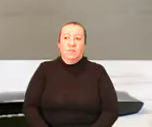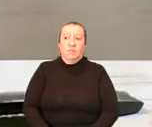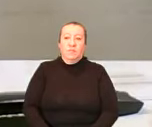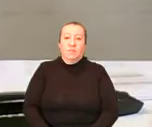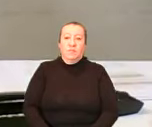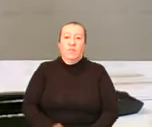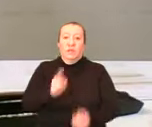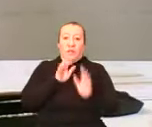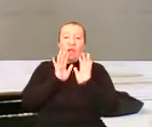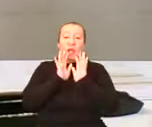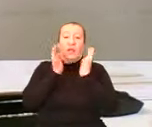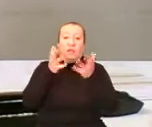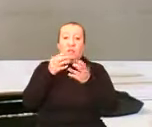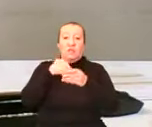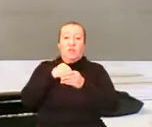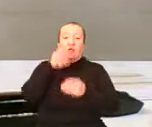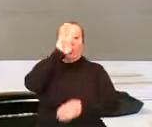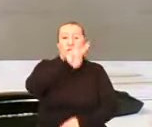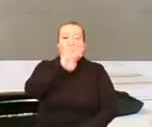recuerden,